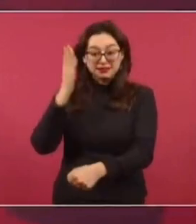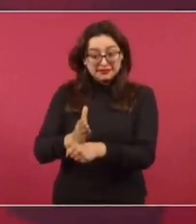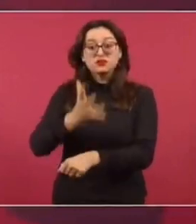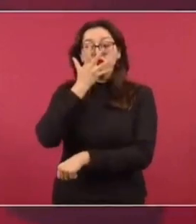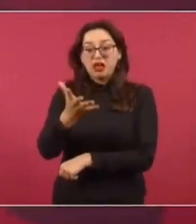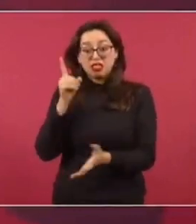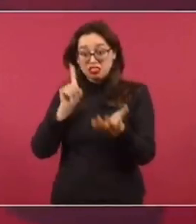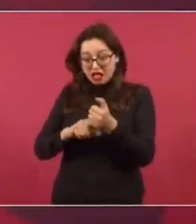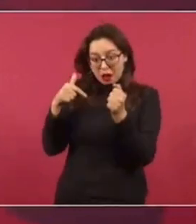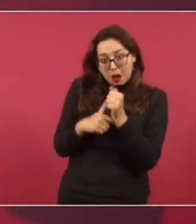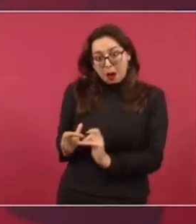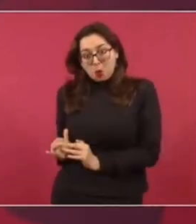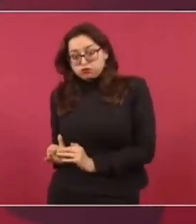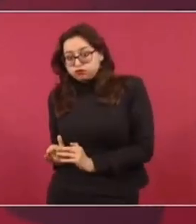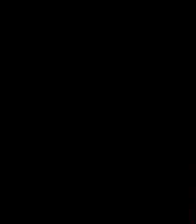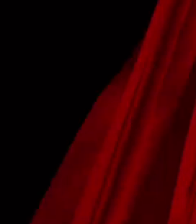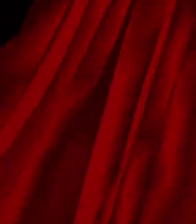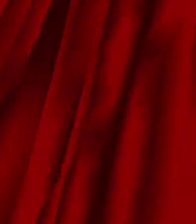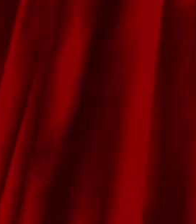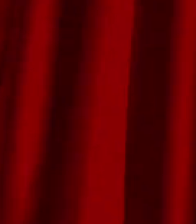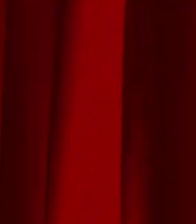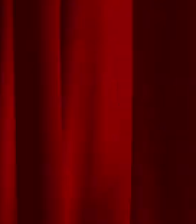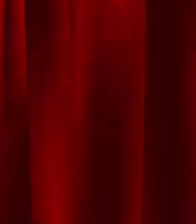de negociaciones en lo oscurito.